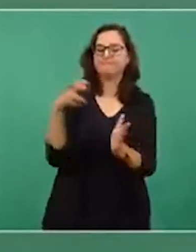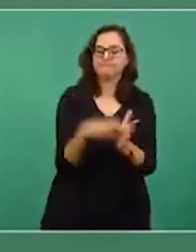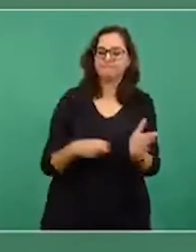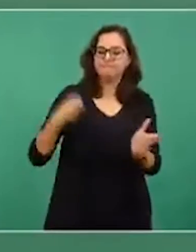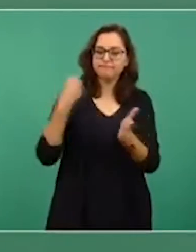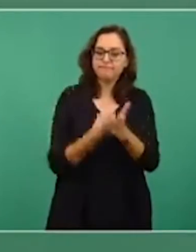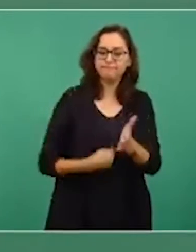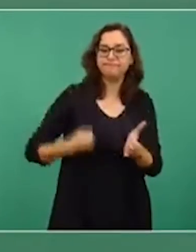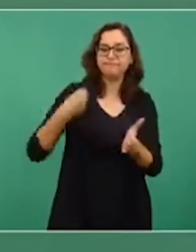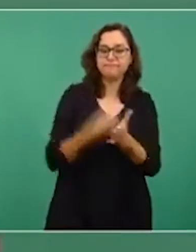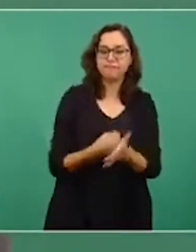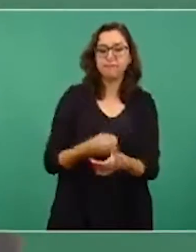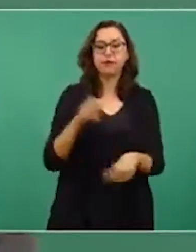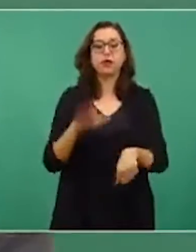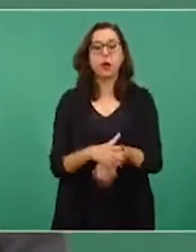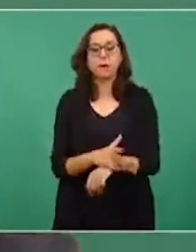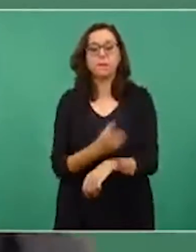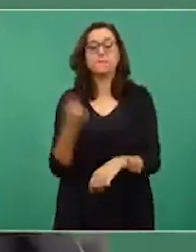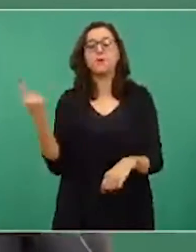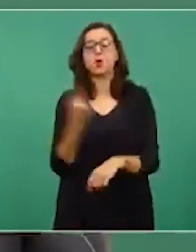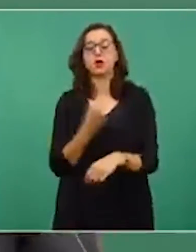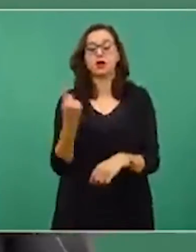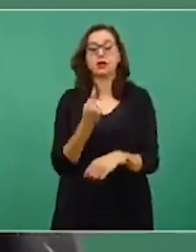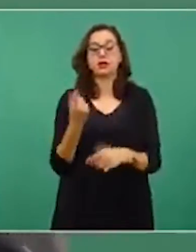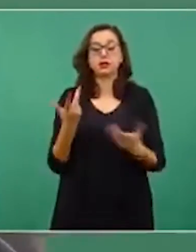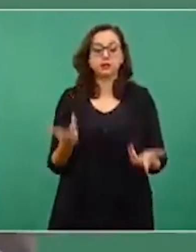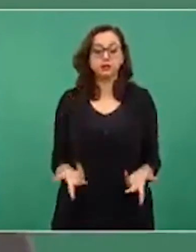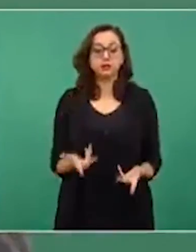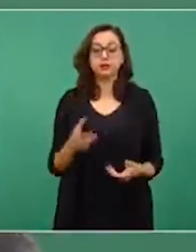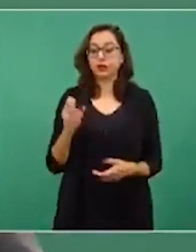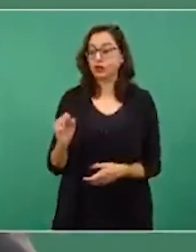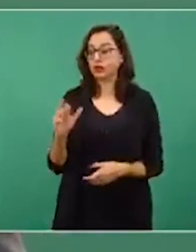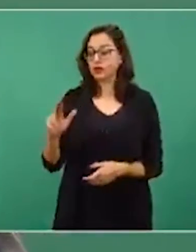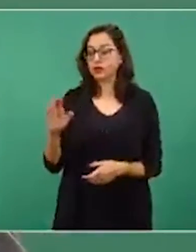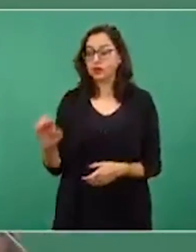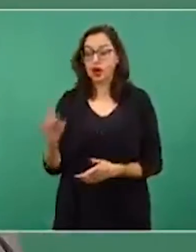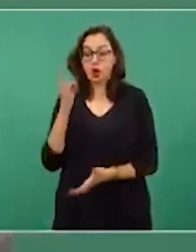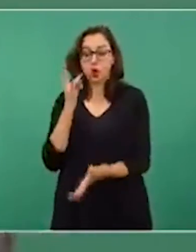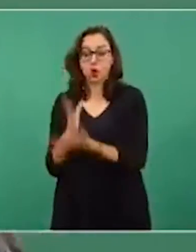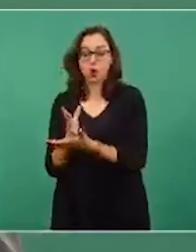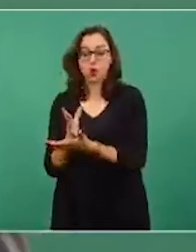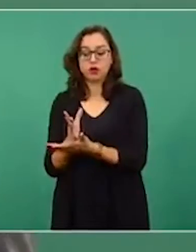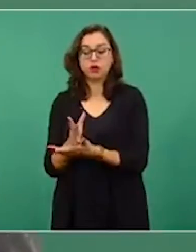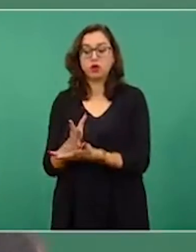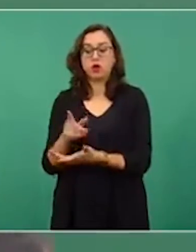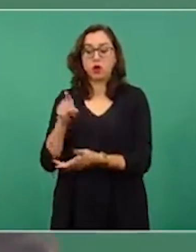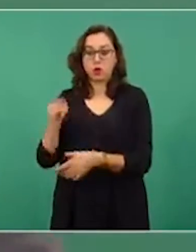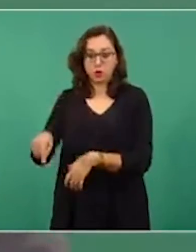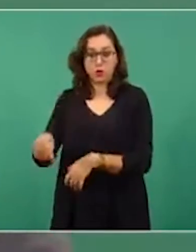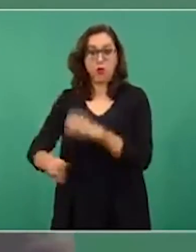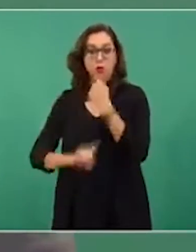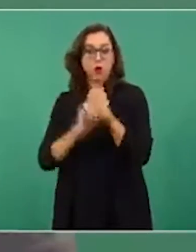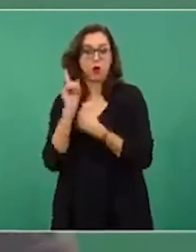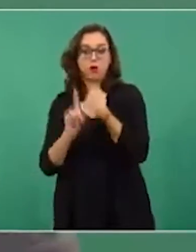no sólo en Relaciones, en todas las secretarías había vicios,